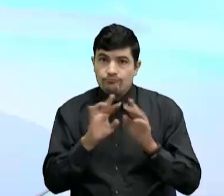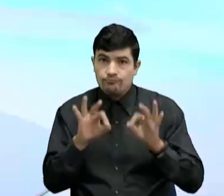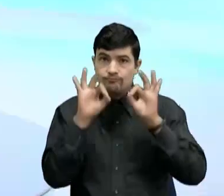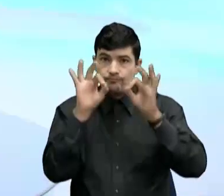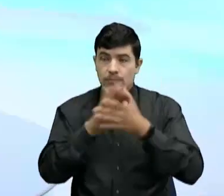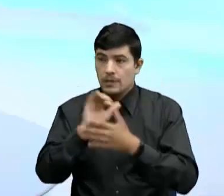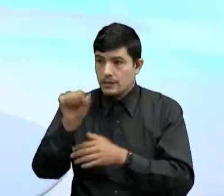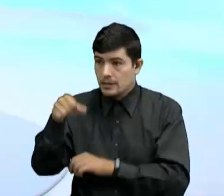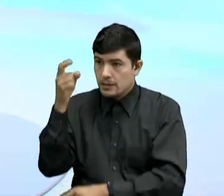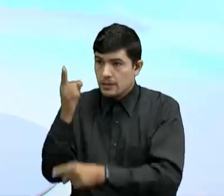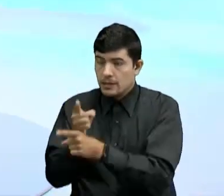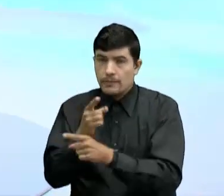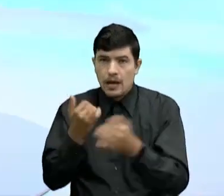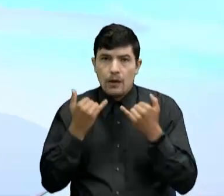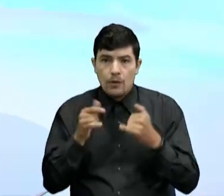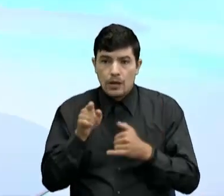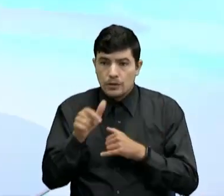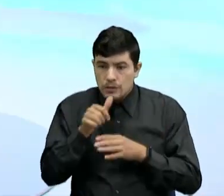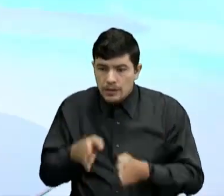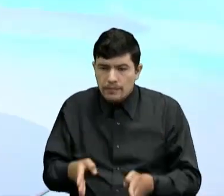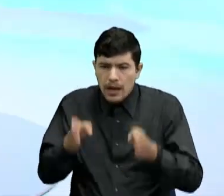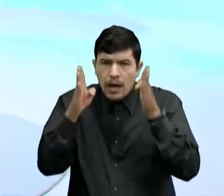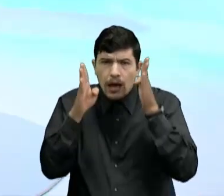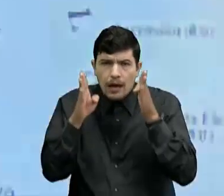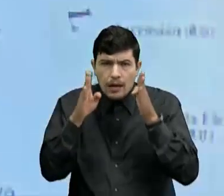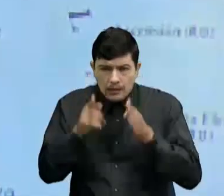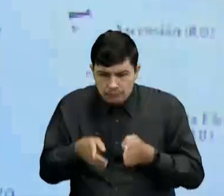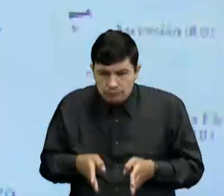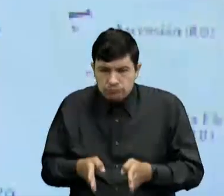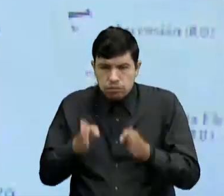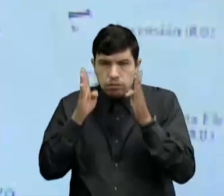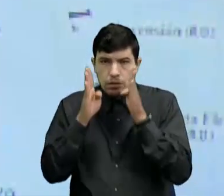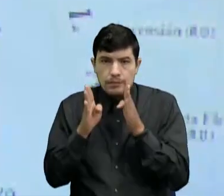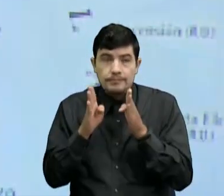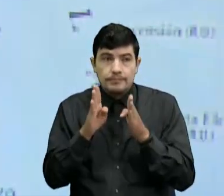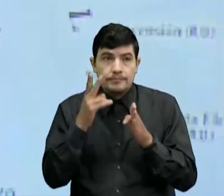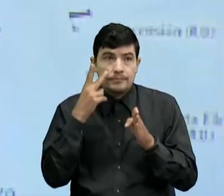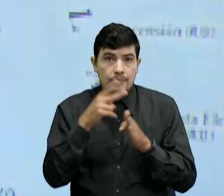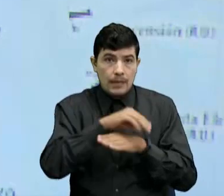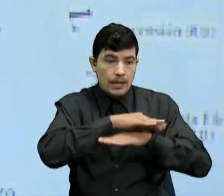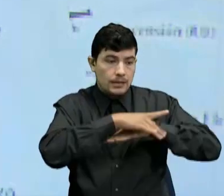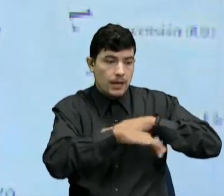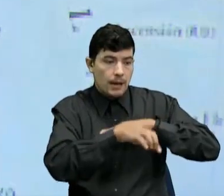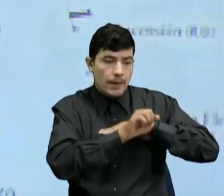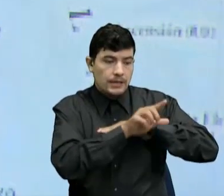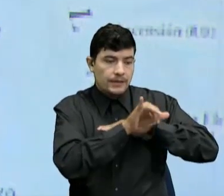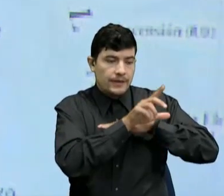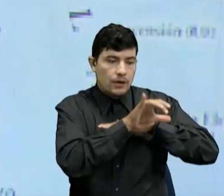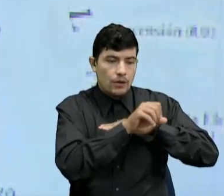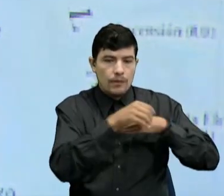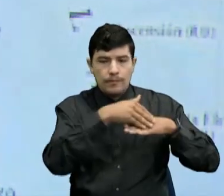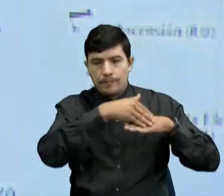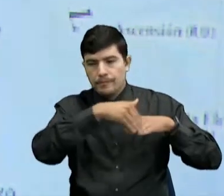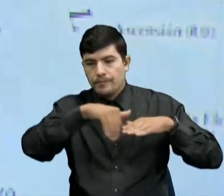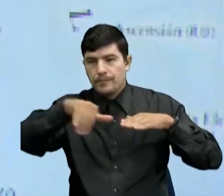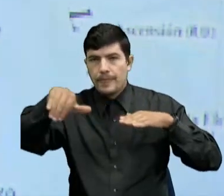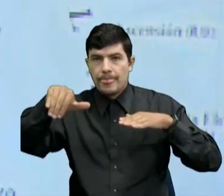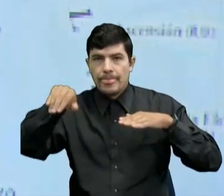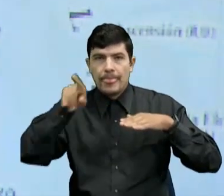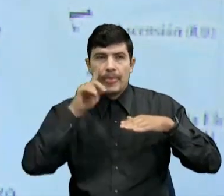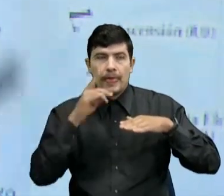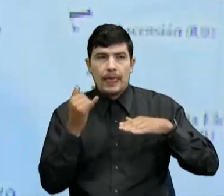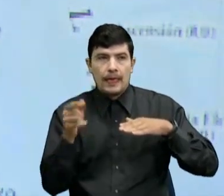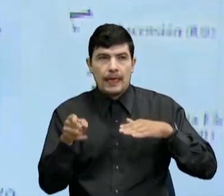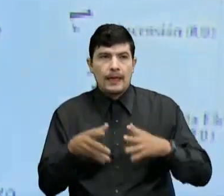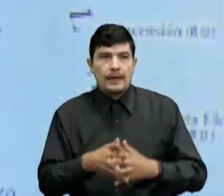Correcto Entonces el Canal de Panamá Es una vía Que comunica El Océano Pacífico Con el Océano Atlántico Sin dar la vuelta Por la Patagonia